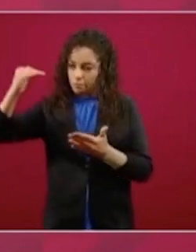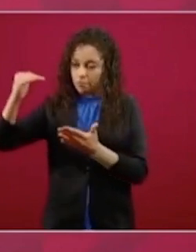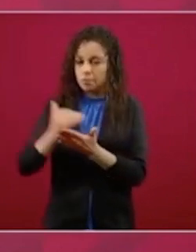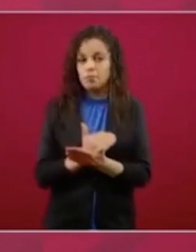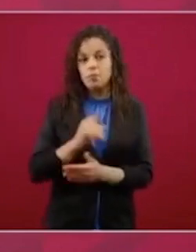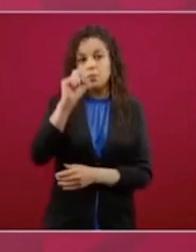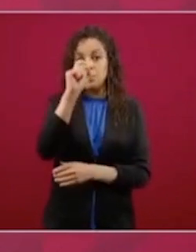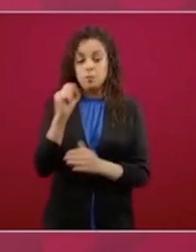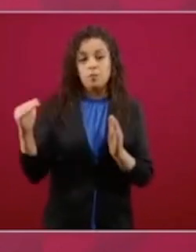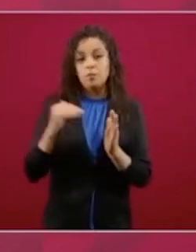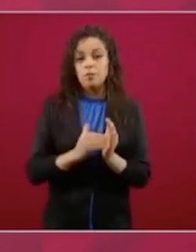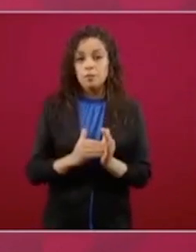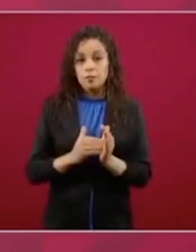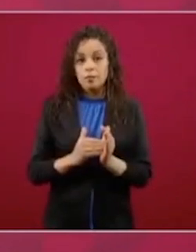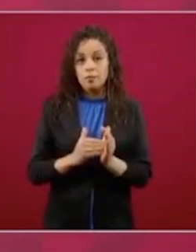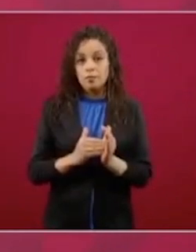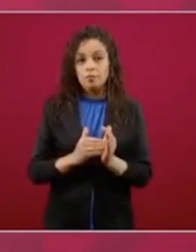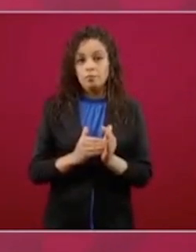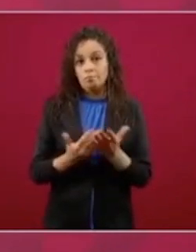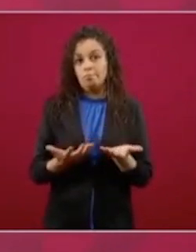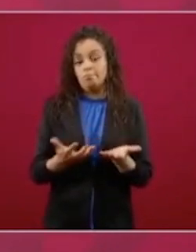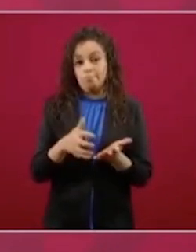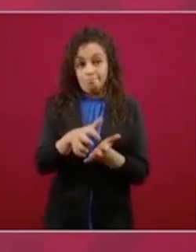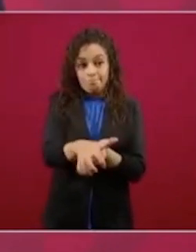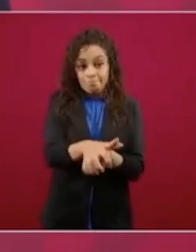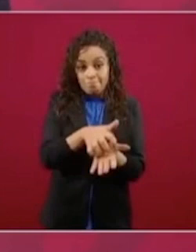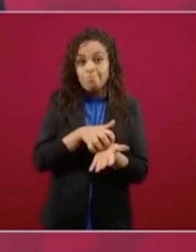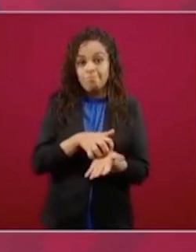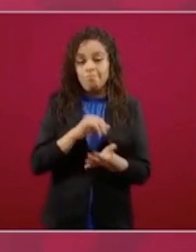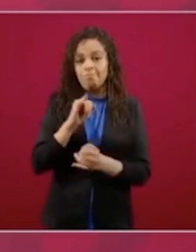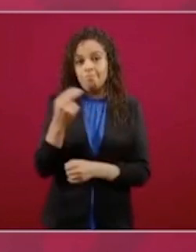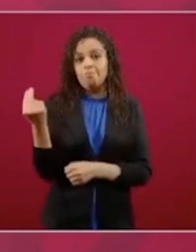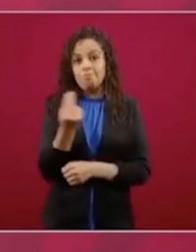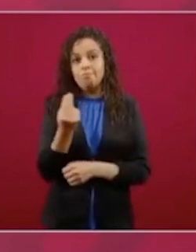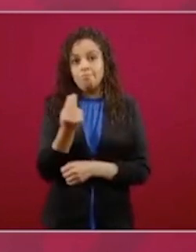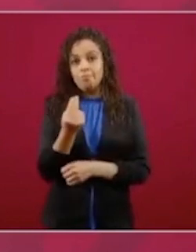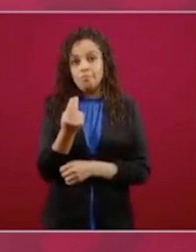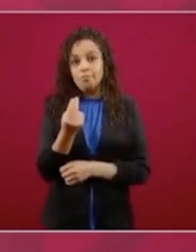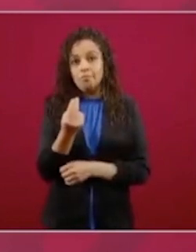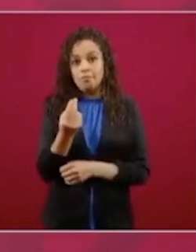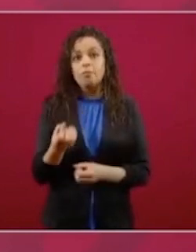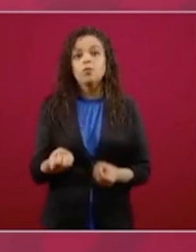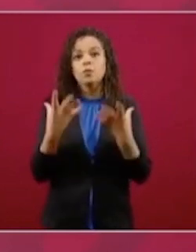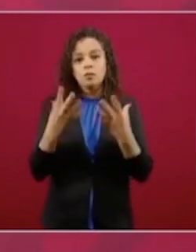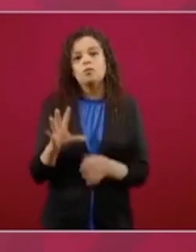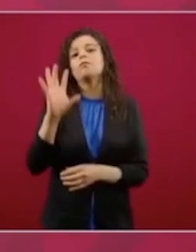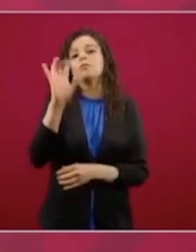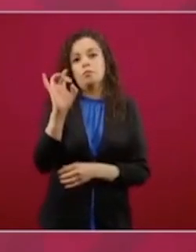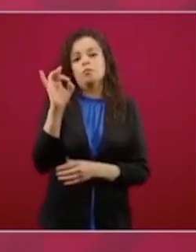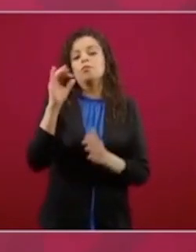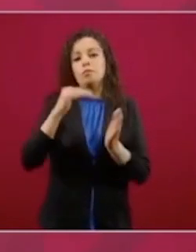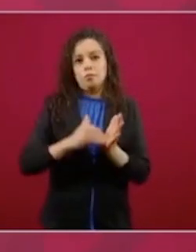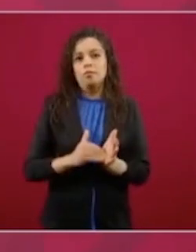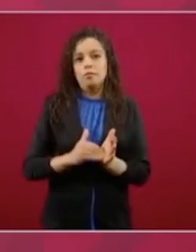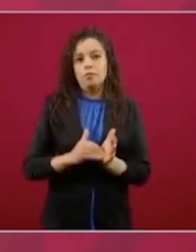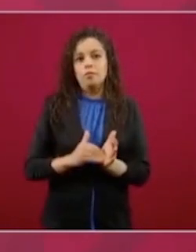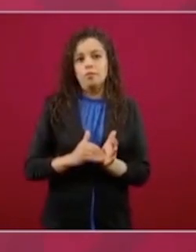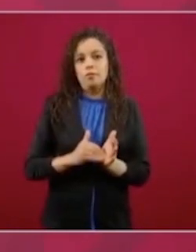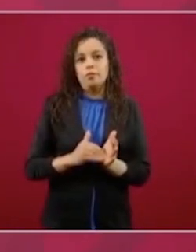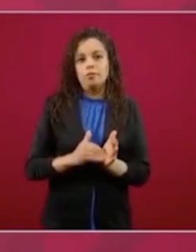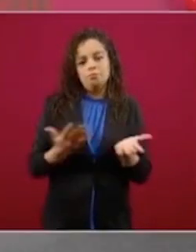porque necesitamos ahorrar 30, por poner un ejemplo,